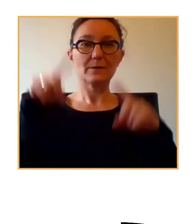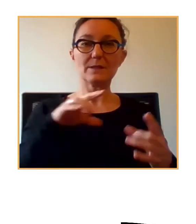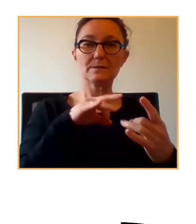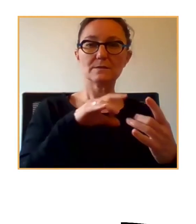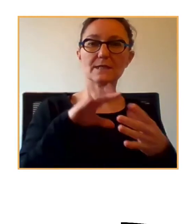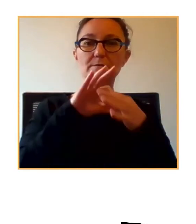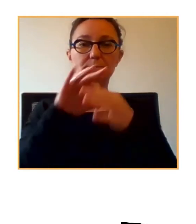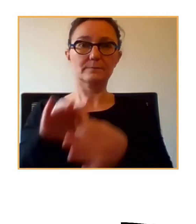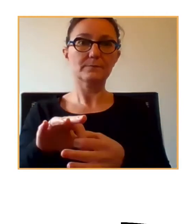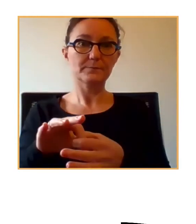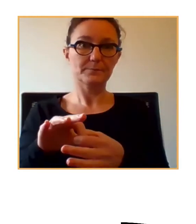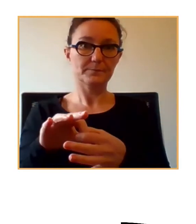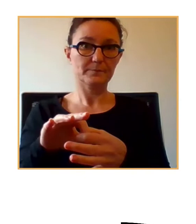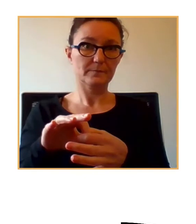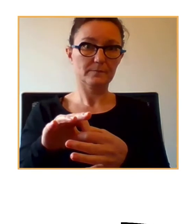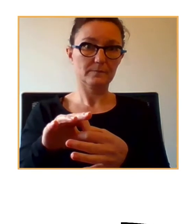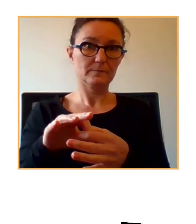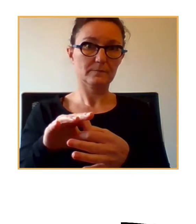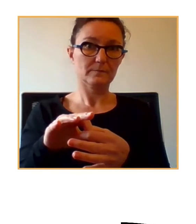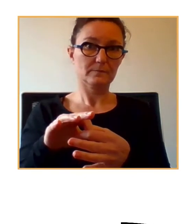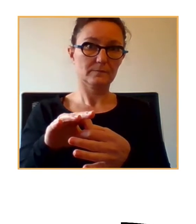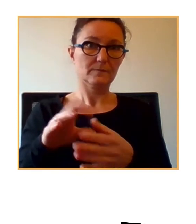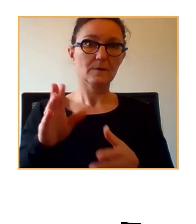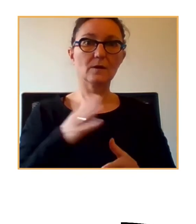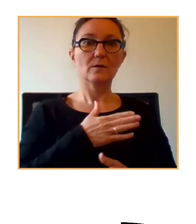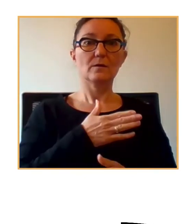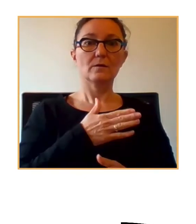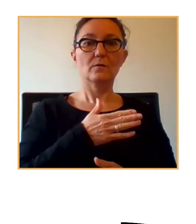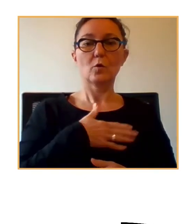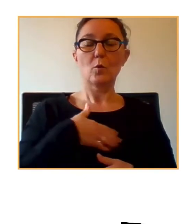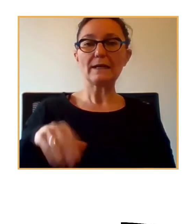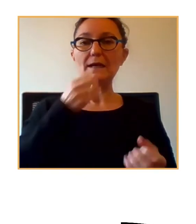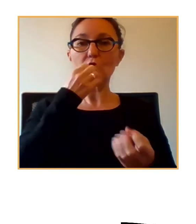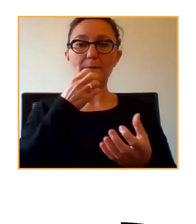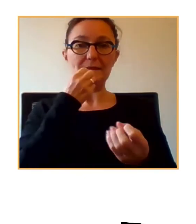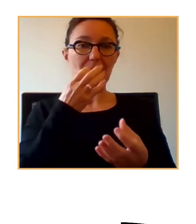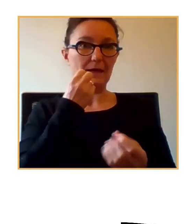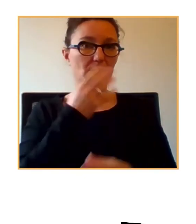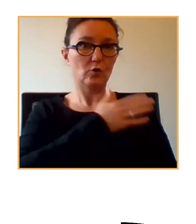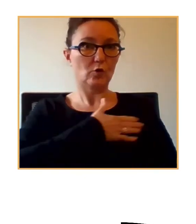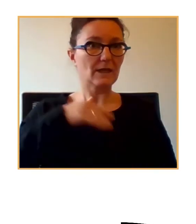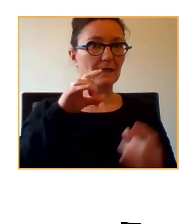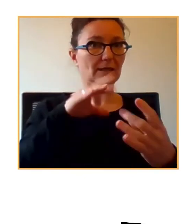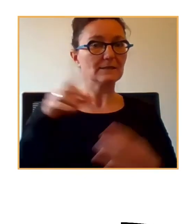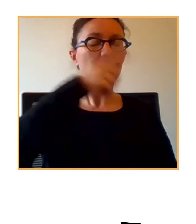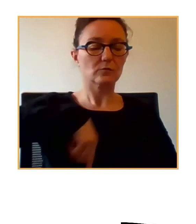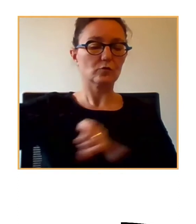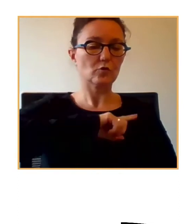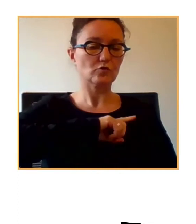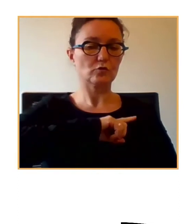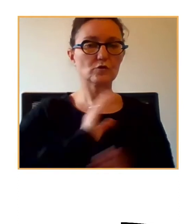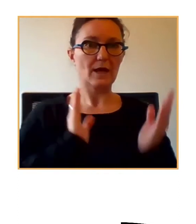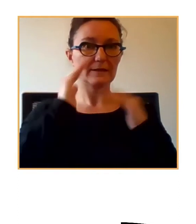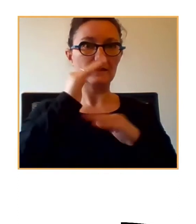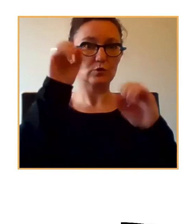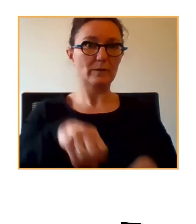relación con una de los comentarios. Por supuesto, cualquier elemento que la gente quiera comentar en el chat, nosotros lo atenderemos. Acabamos un